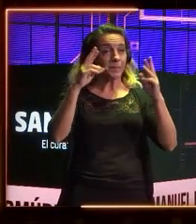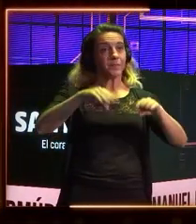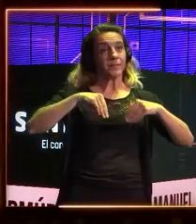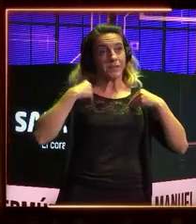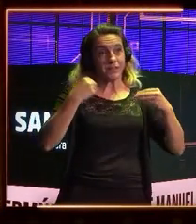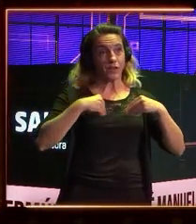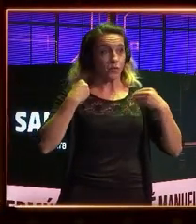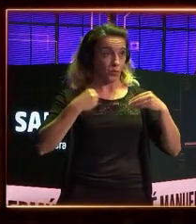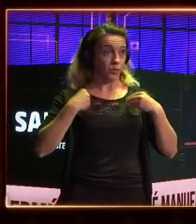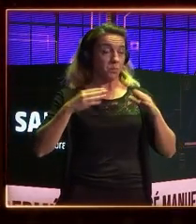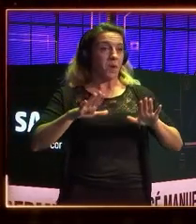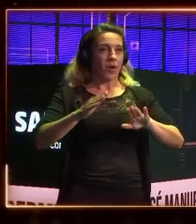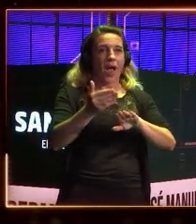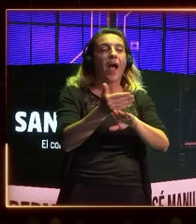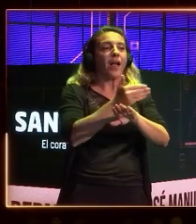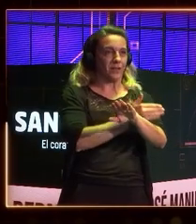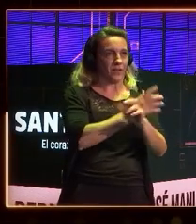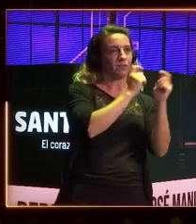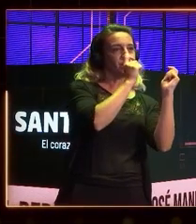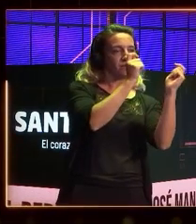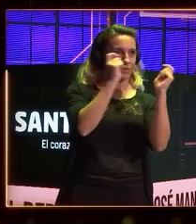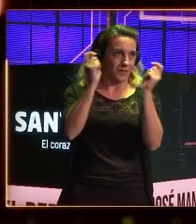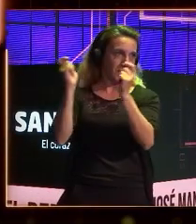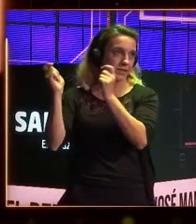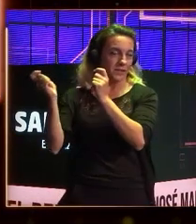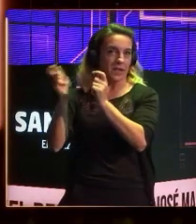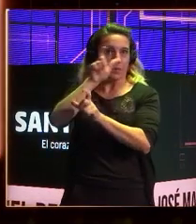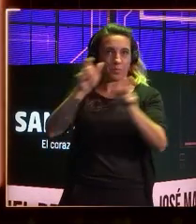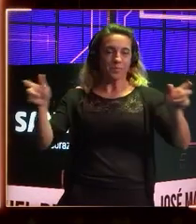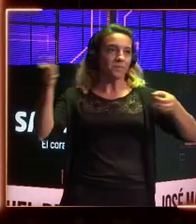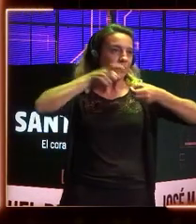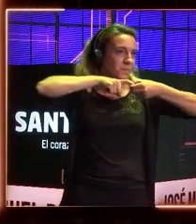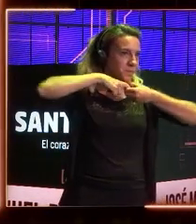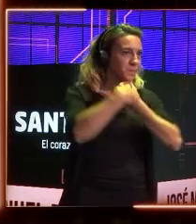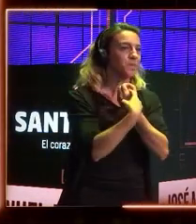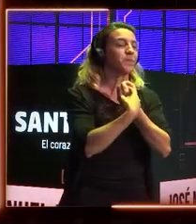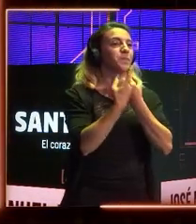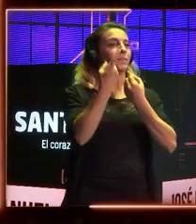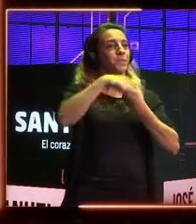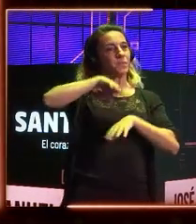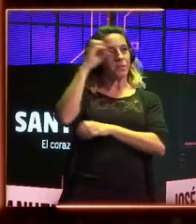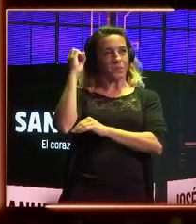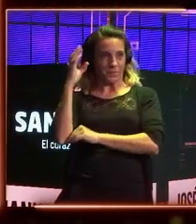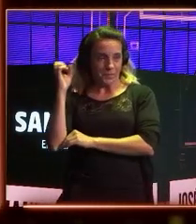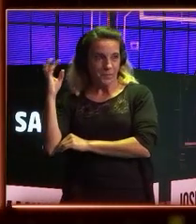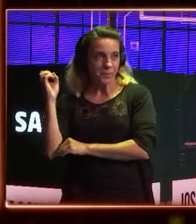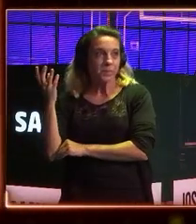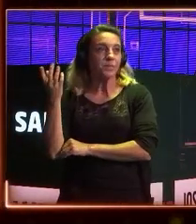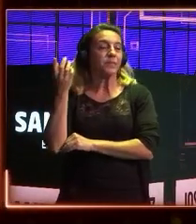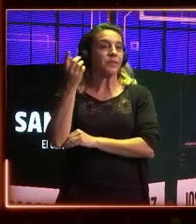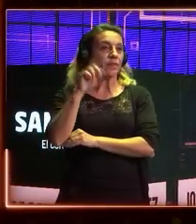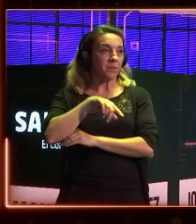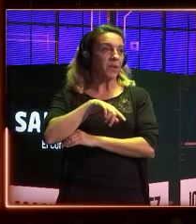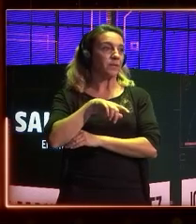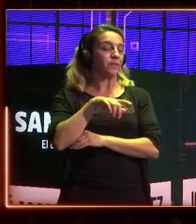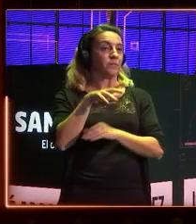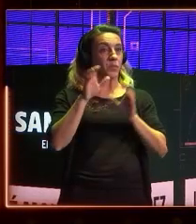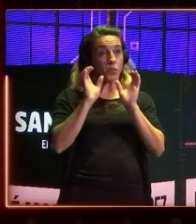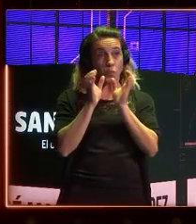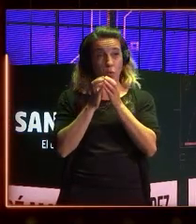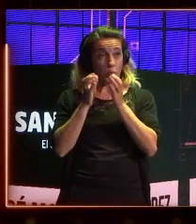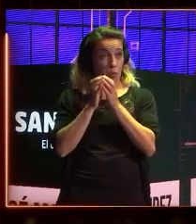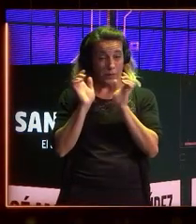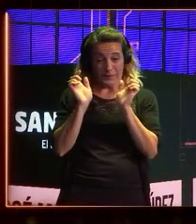no sin antes felicitar a todos los participantes, a los conferenciantes y al reducido equipo